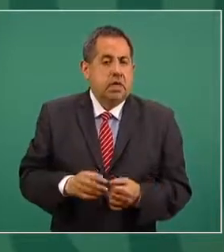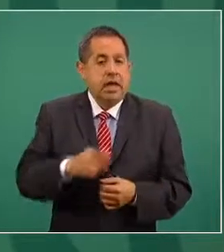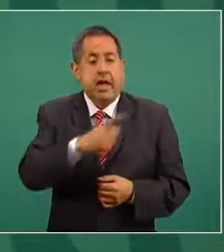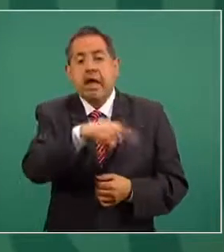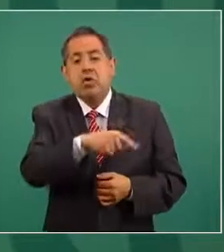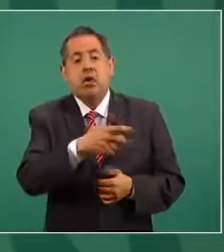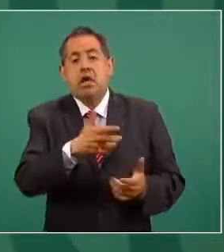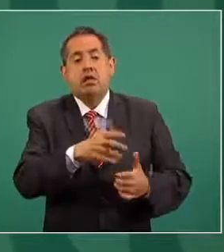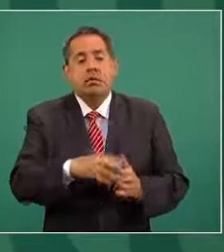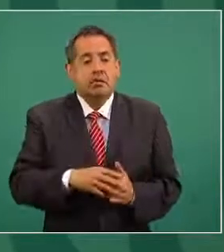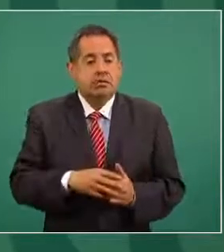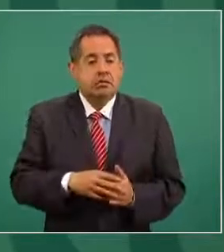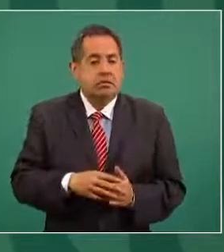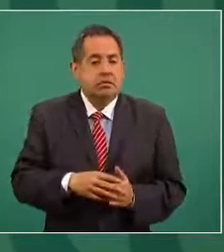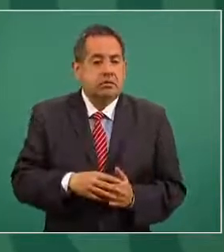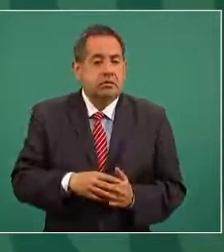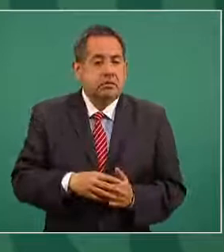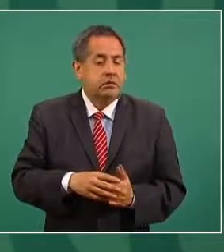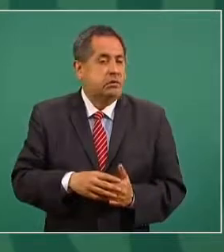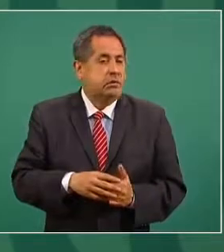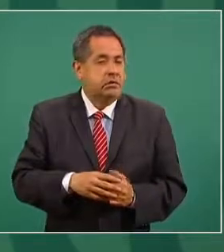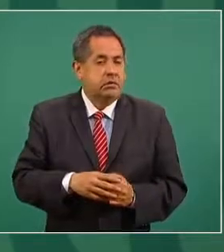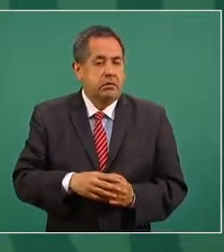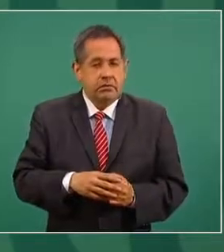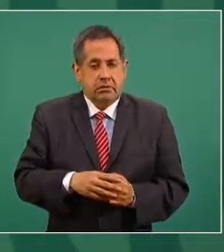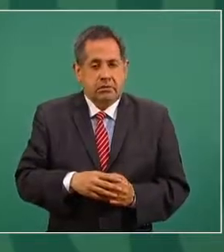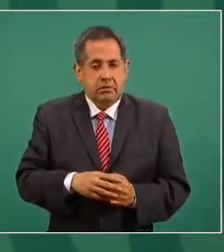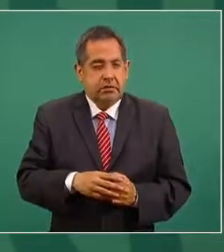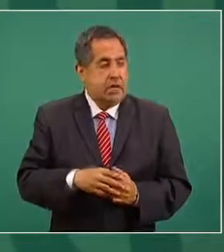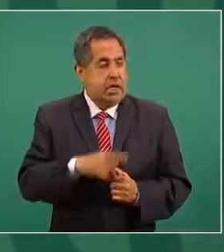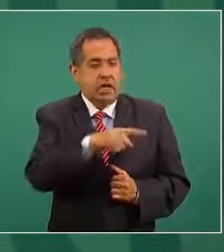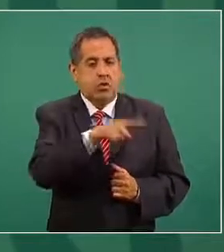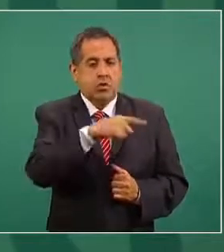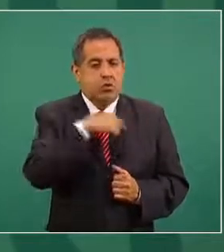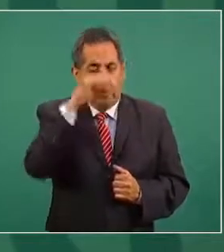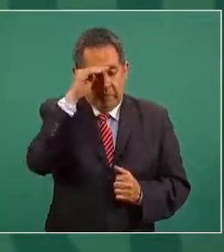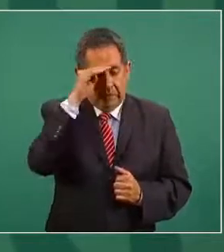un acuerdo